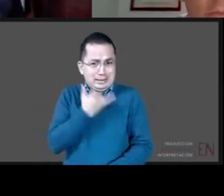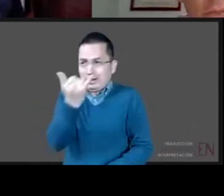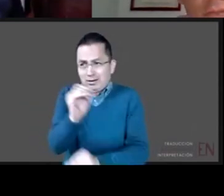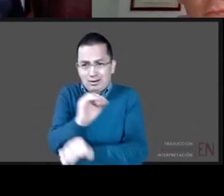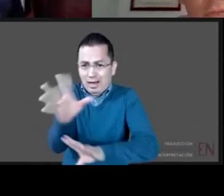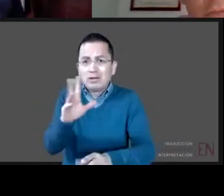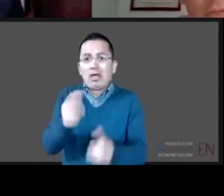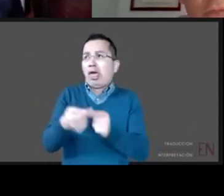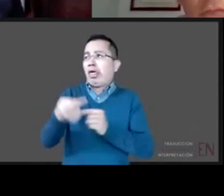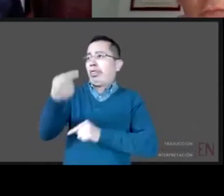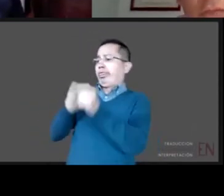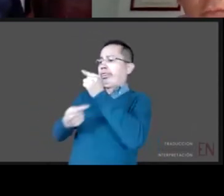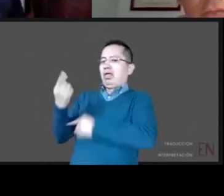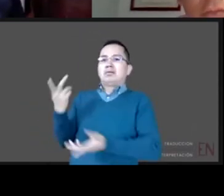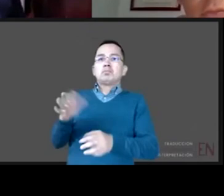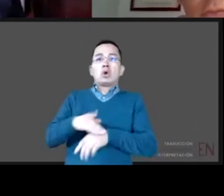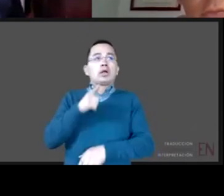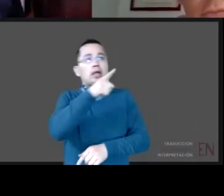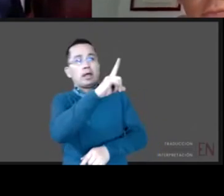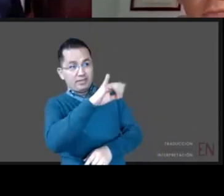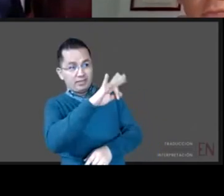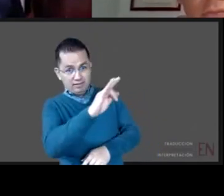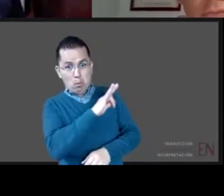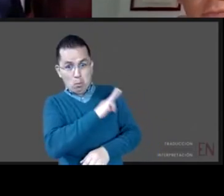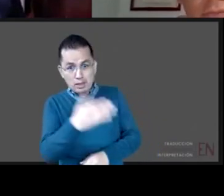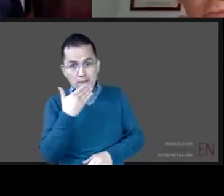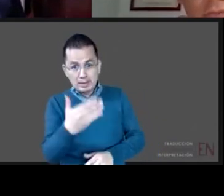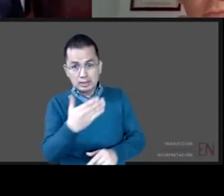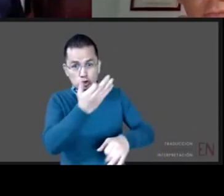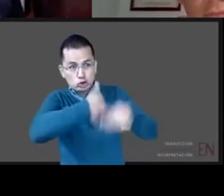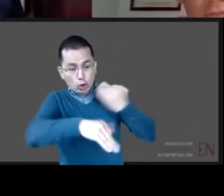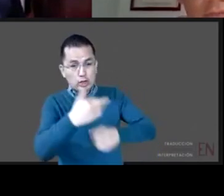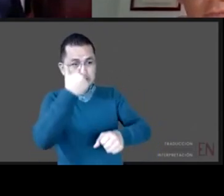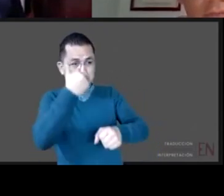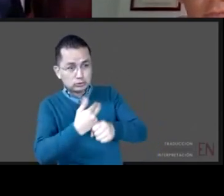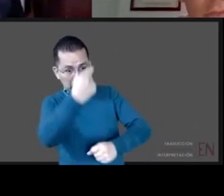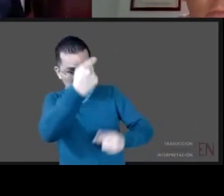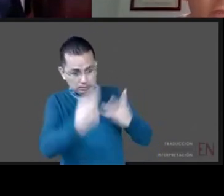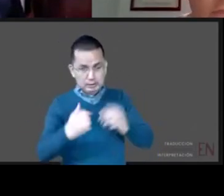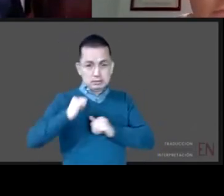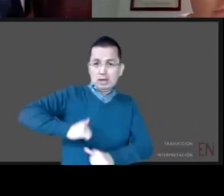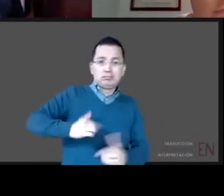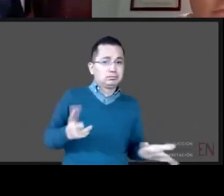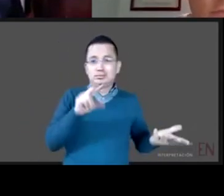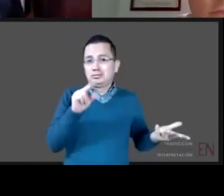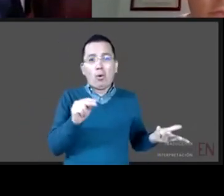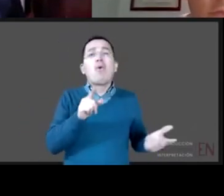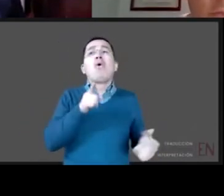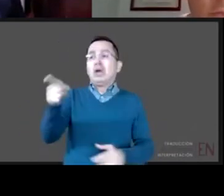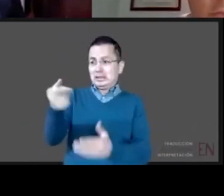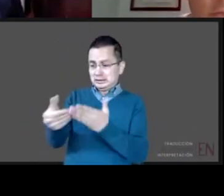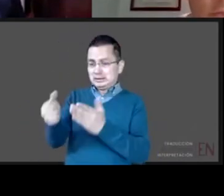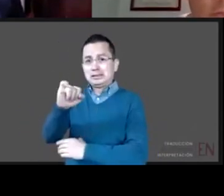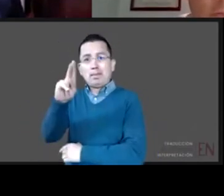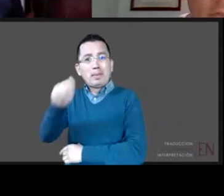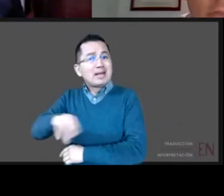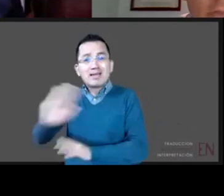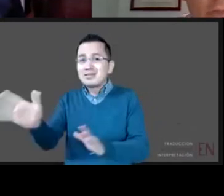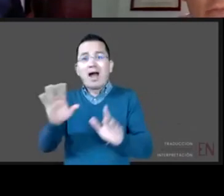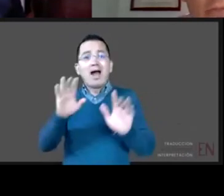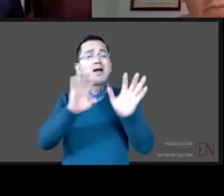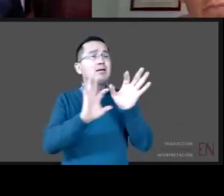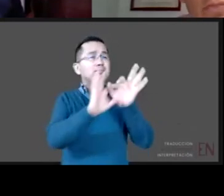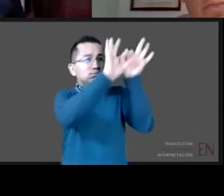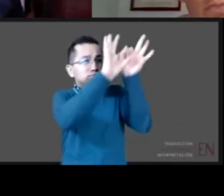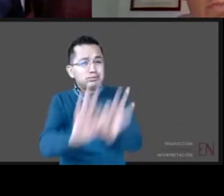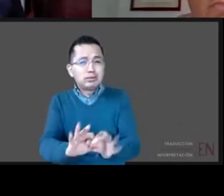instrumentos. Y el CIPINA ha logrado, en este tiempo, construir a nivel local, estado y municipio, una estructura que enfrenta